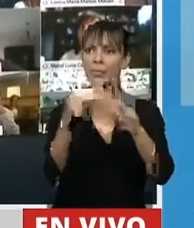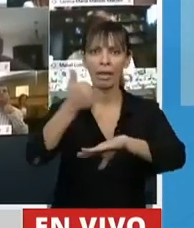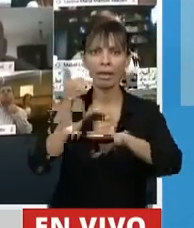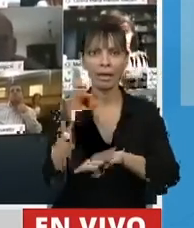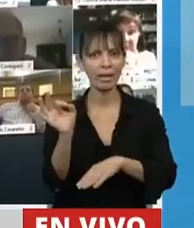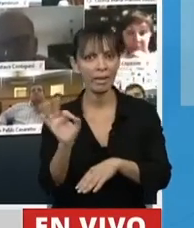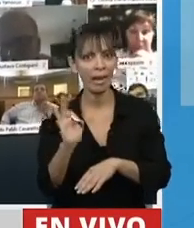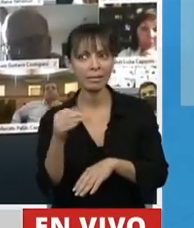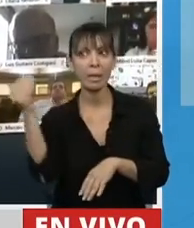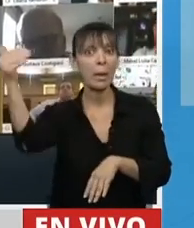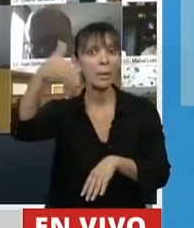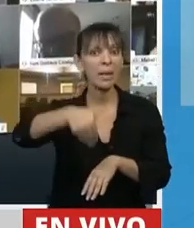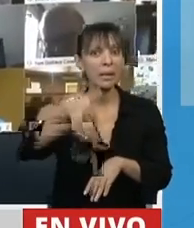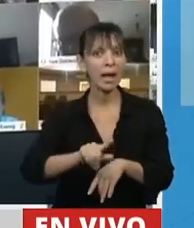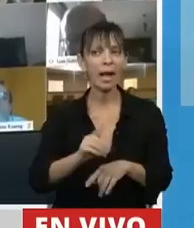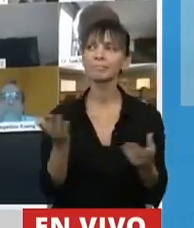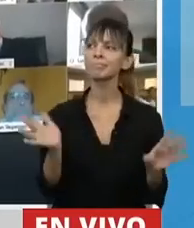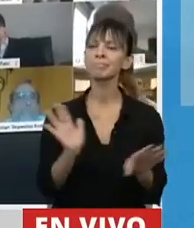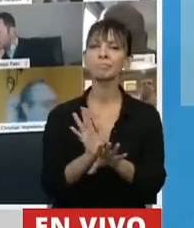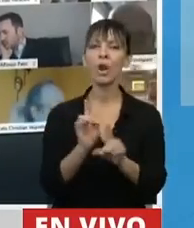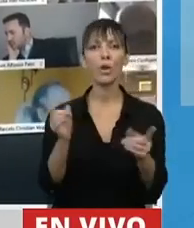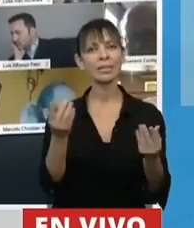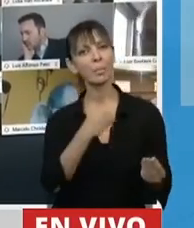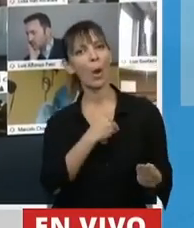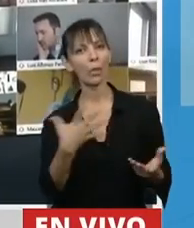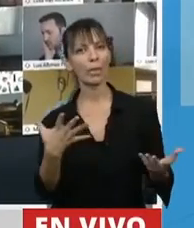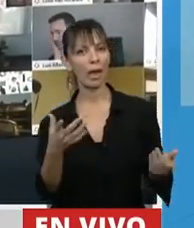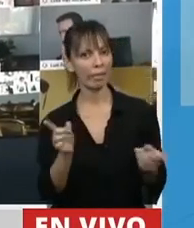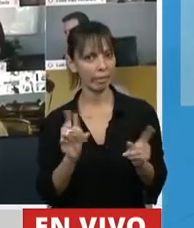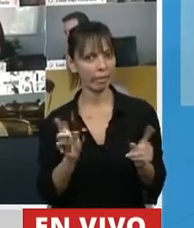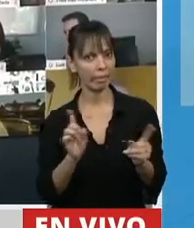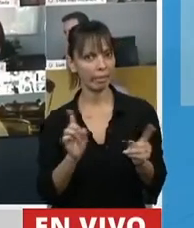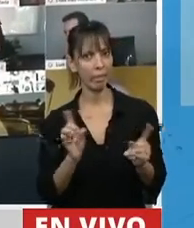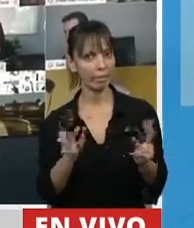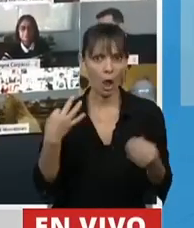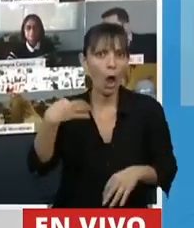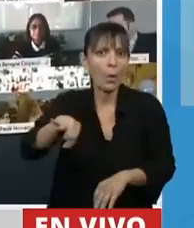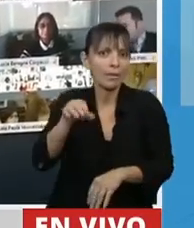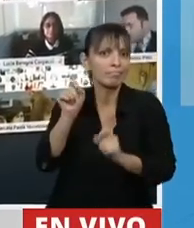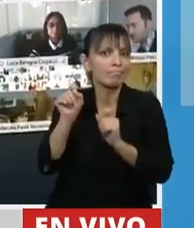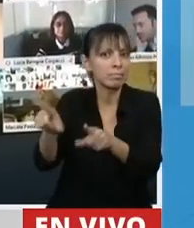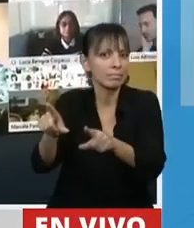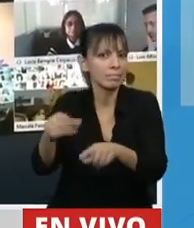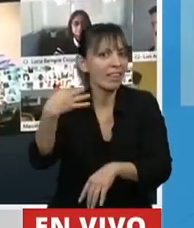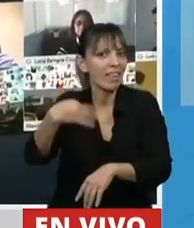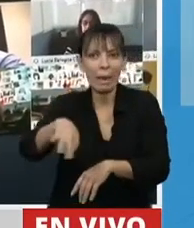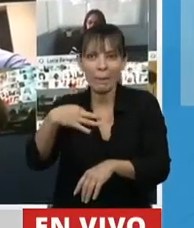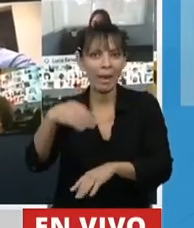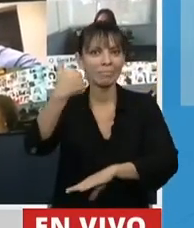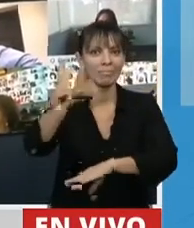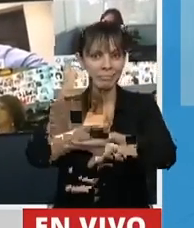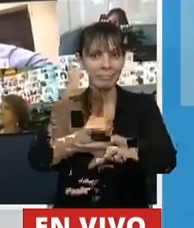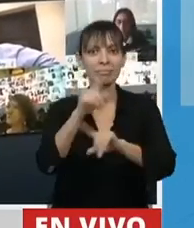Que venir a este recinto no es un acto voluntario del jefe de gabinete sino una obligación constitucional emanada